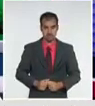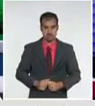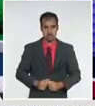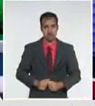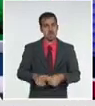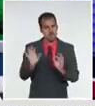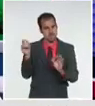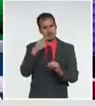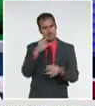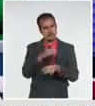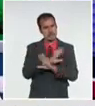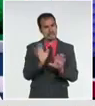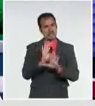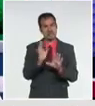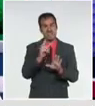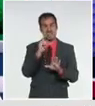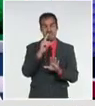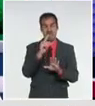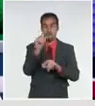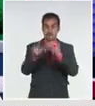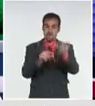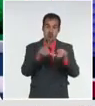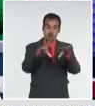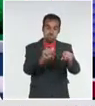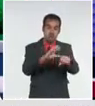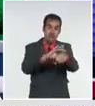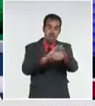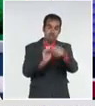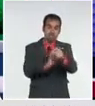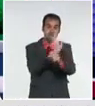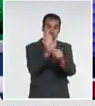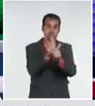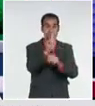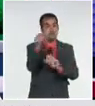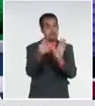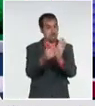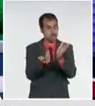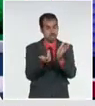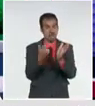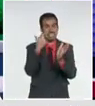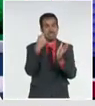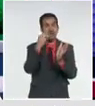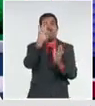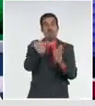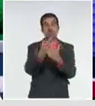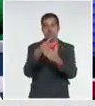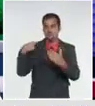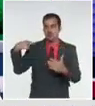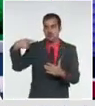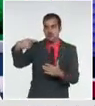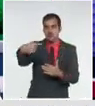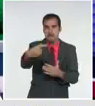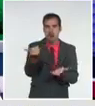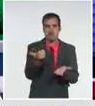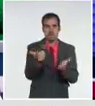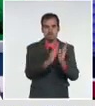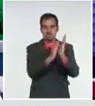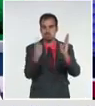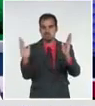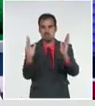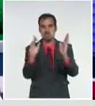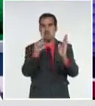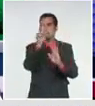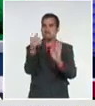por encima de mil. Ya estamos hablando de ocho días consecutivos con más de mil casos,